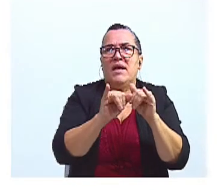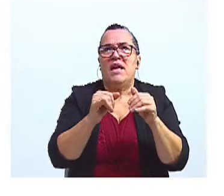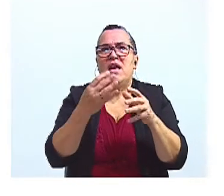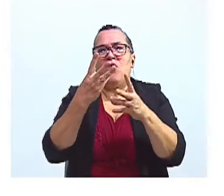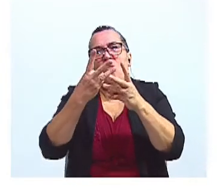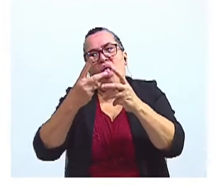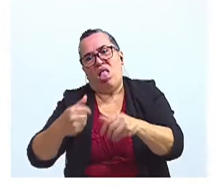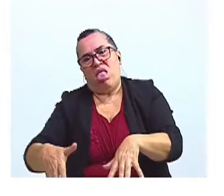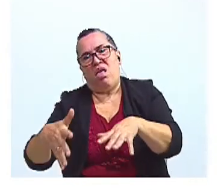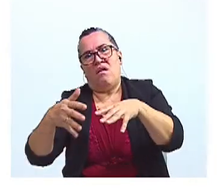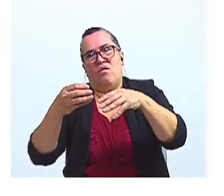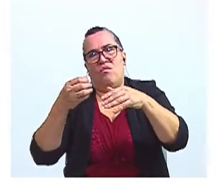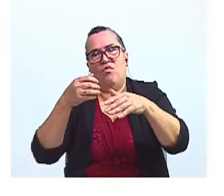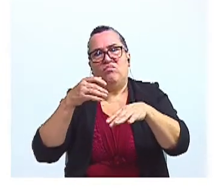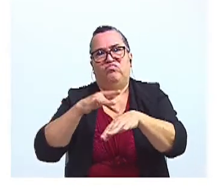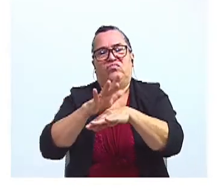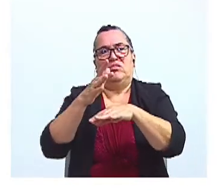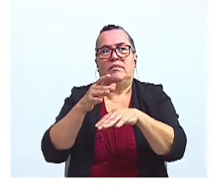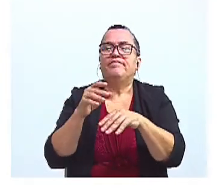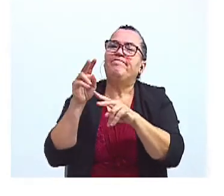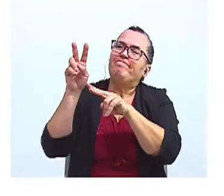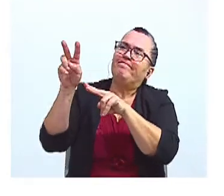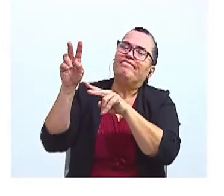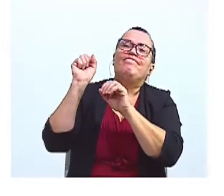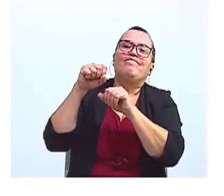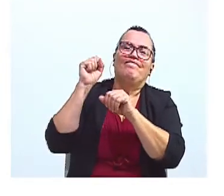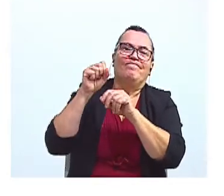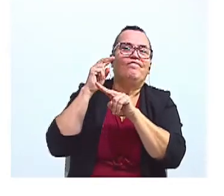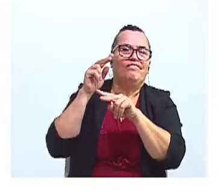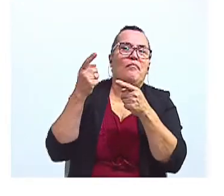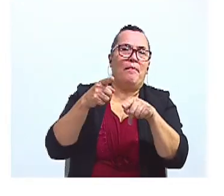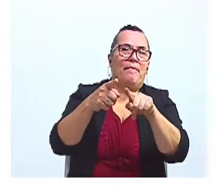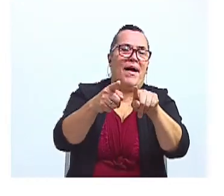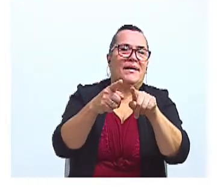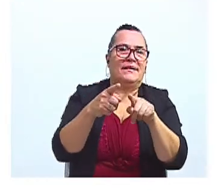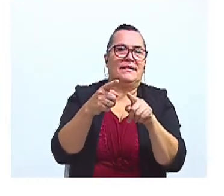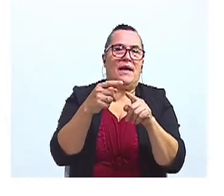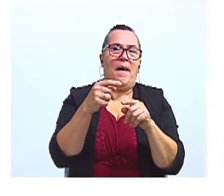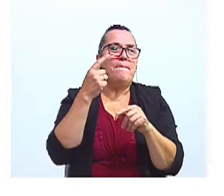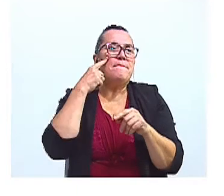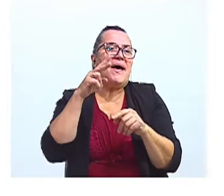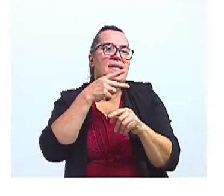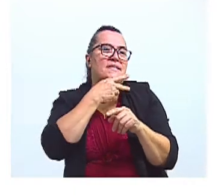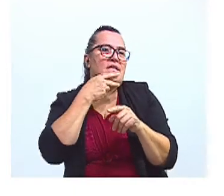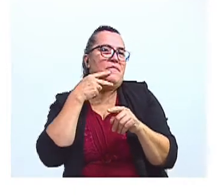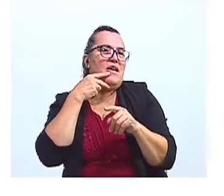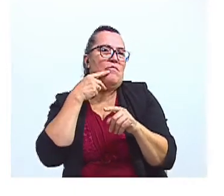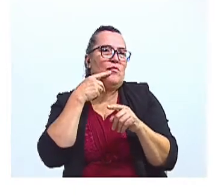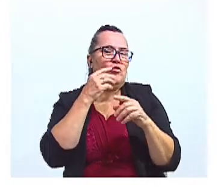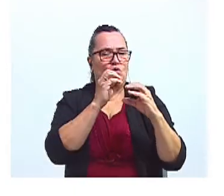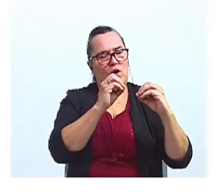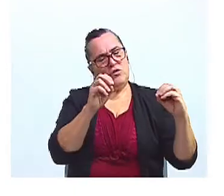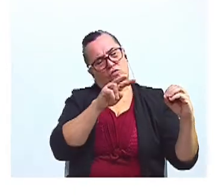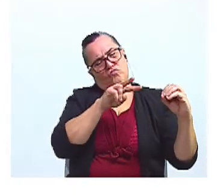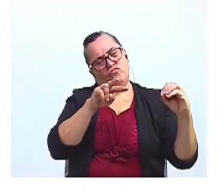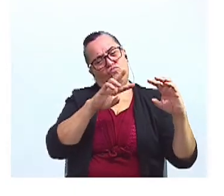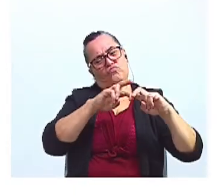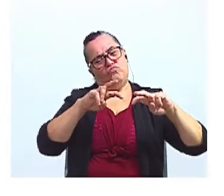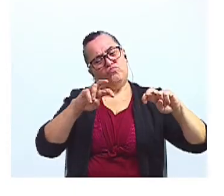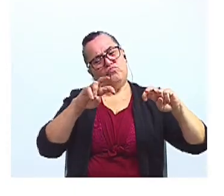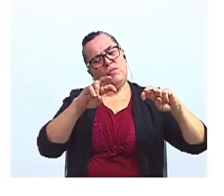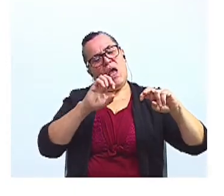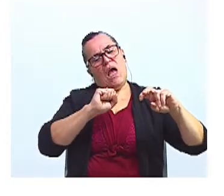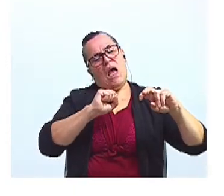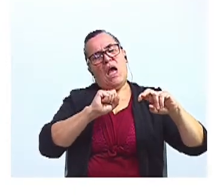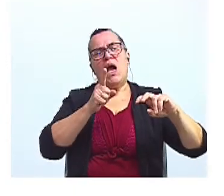Cuando nosotros estamos analizando oraciones y hay algunas palabras que parecen verbos, lo detectamos como tal. Pero le